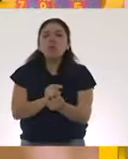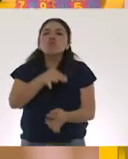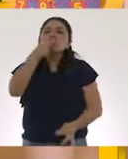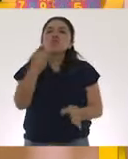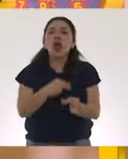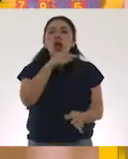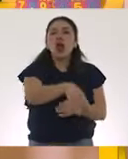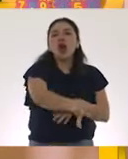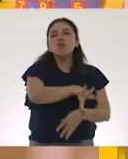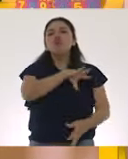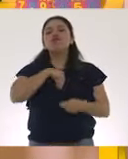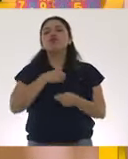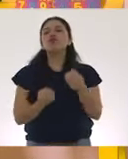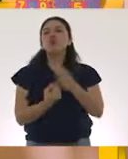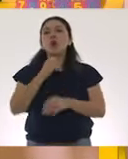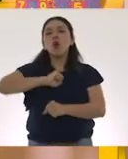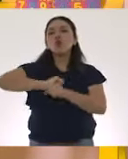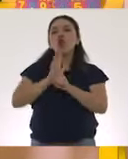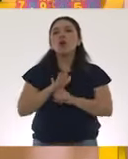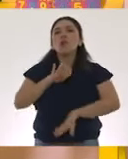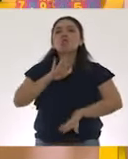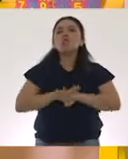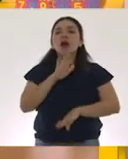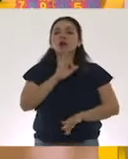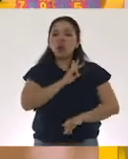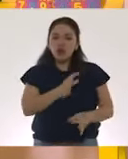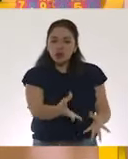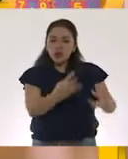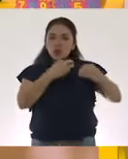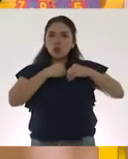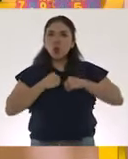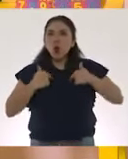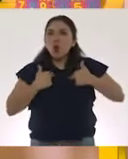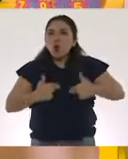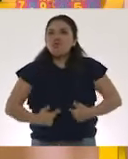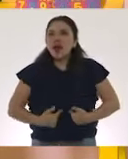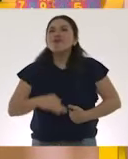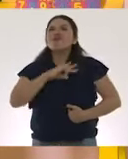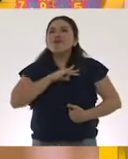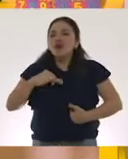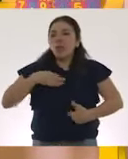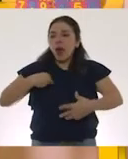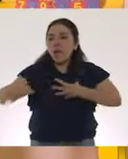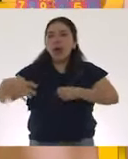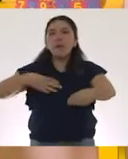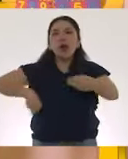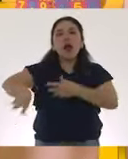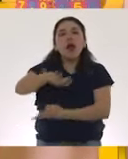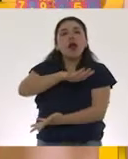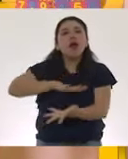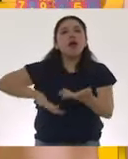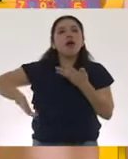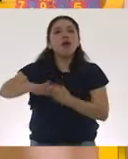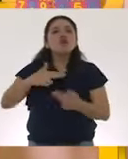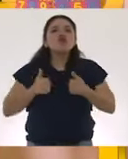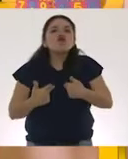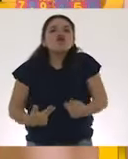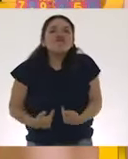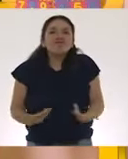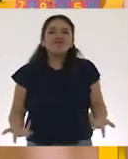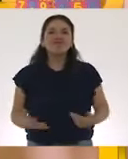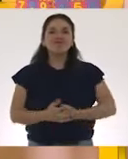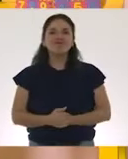nuevo coronavirus haya sido capaz de adaptarse al humano y poder contagiarse entre los humanos.